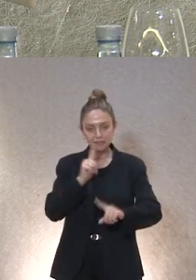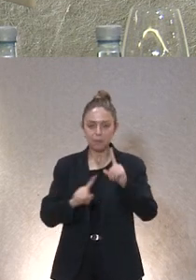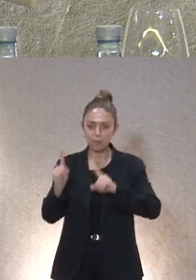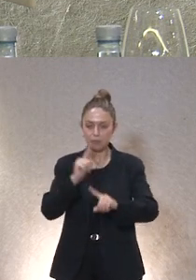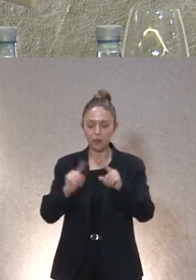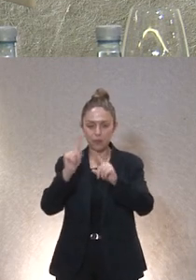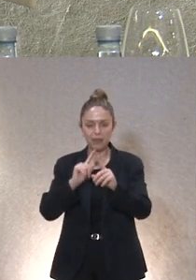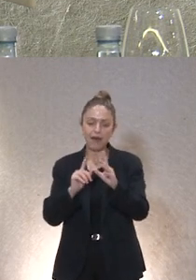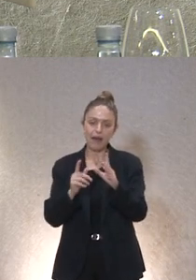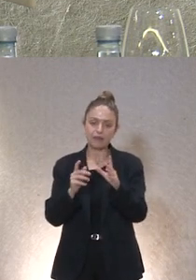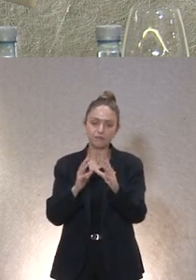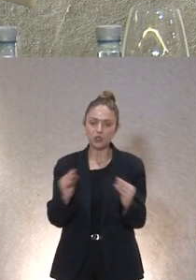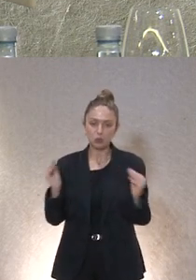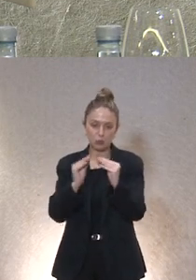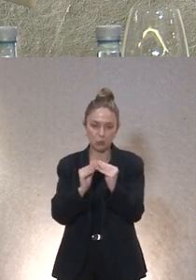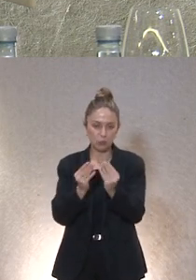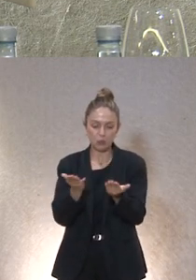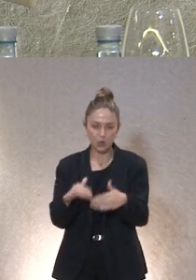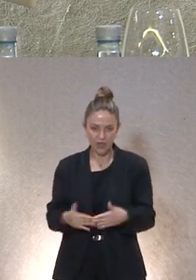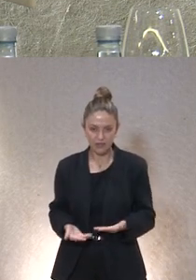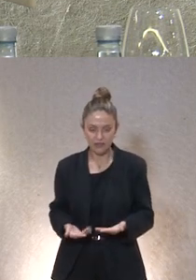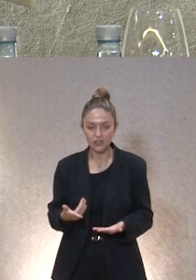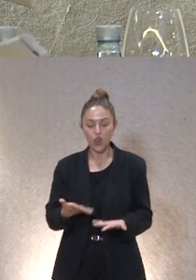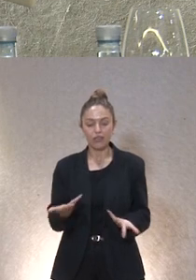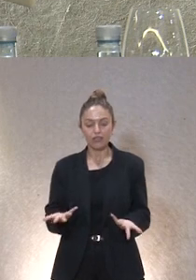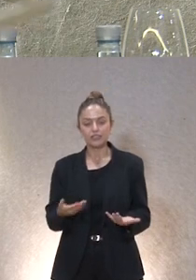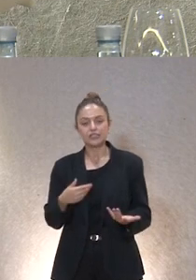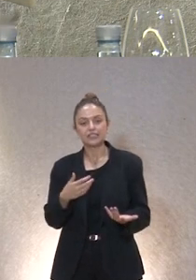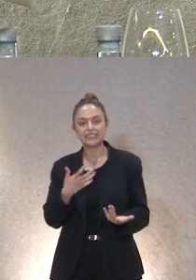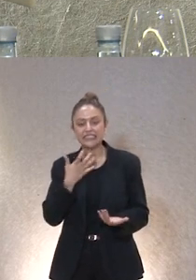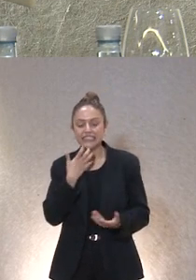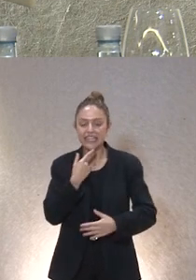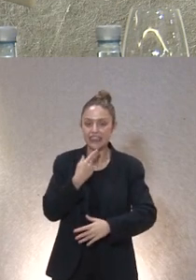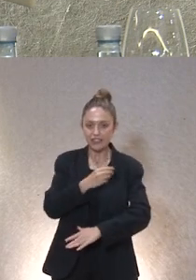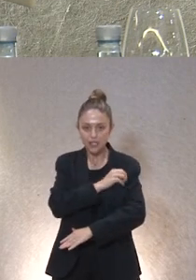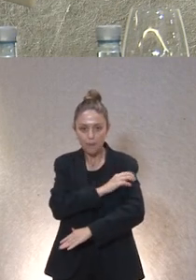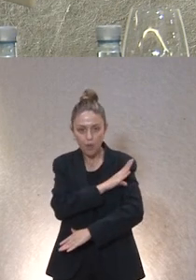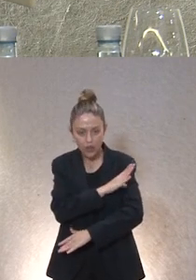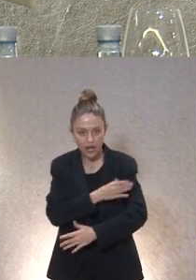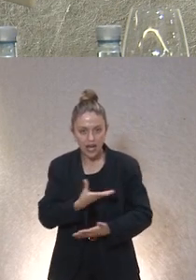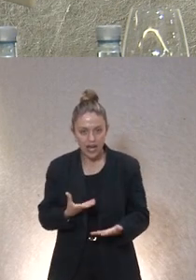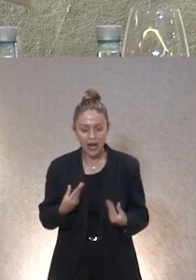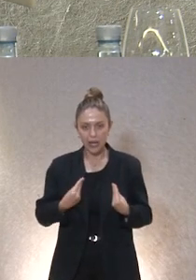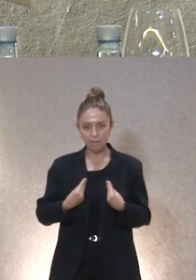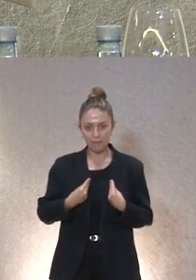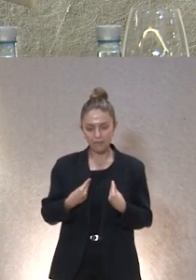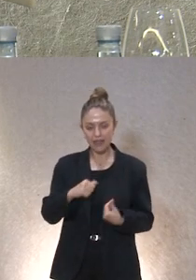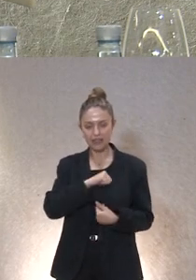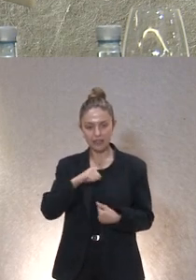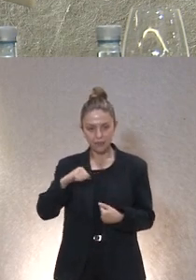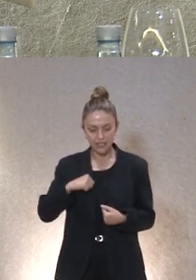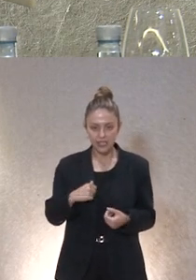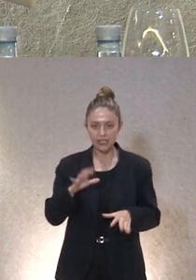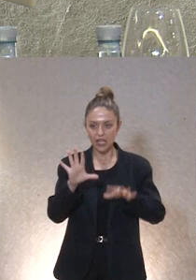y evidentemente cuando hablas de empoderar en vida independiente y en la toma de